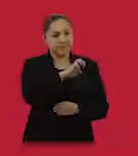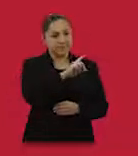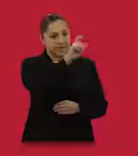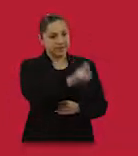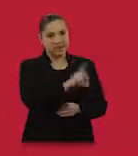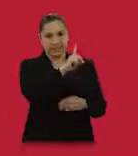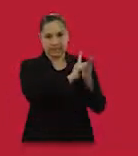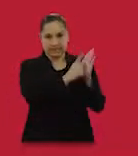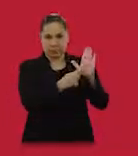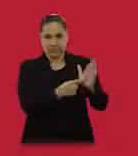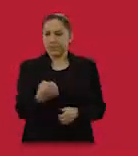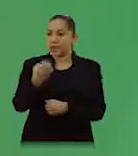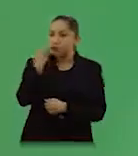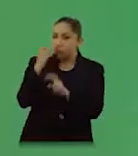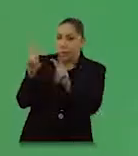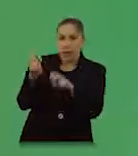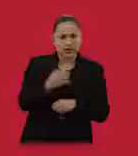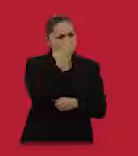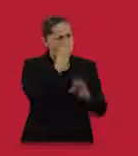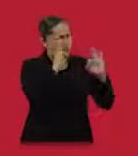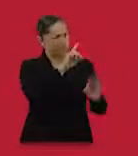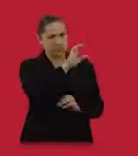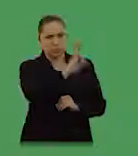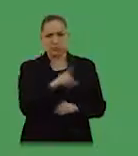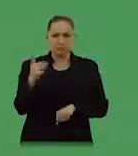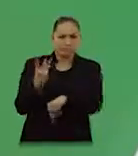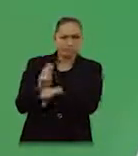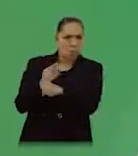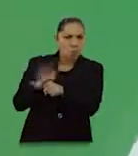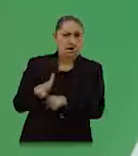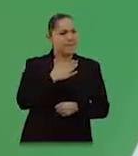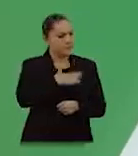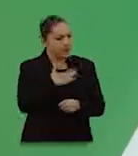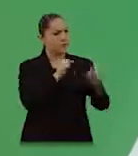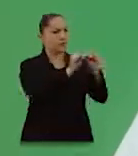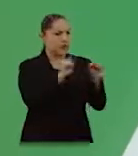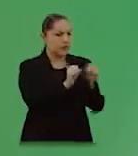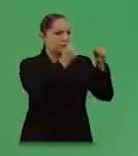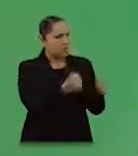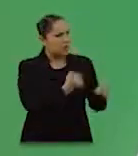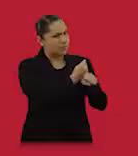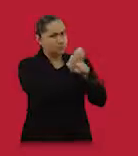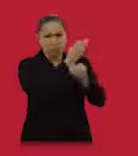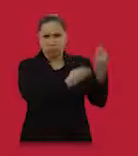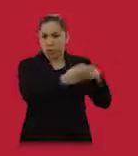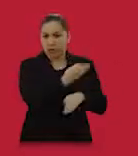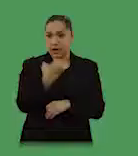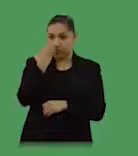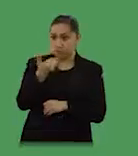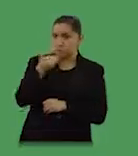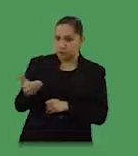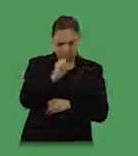Miden 30 segundos, escuelas, al 100, ¿qué vas a arreglar? Todo, baños, aulas, seguridad y equipamiento, ¿buenas